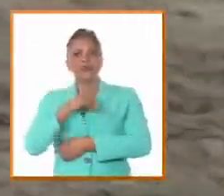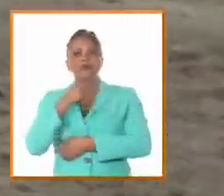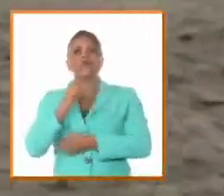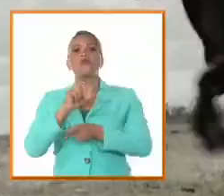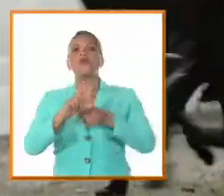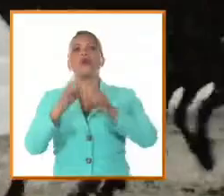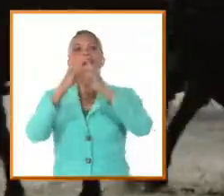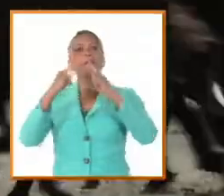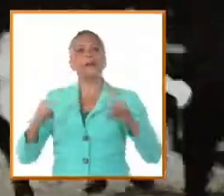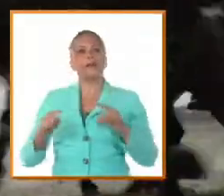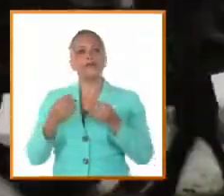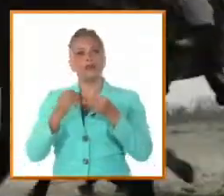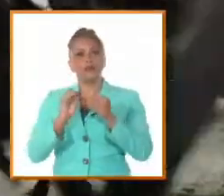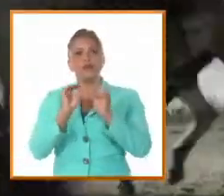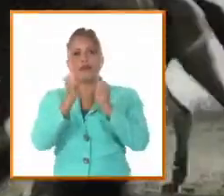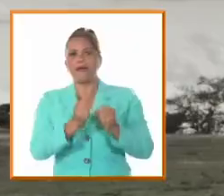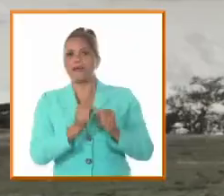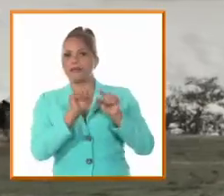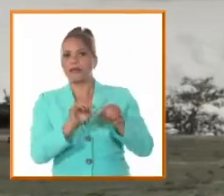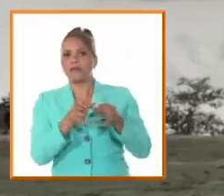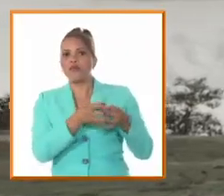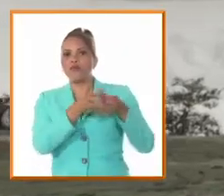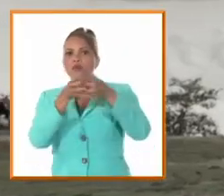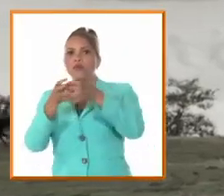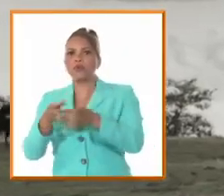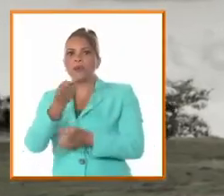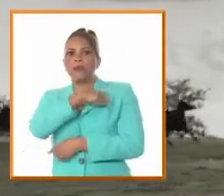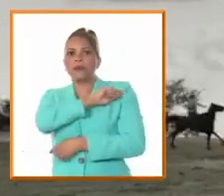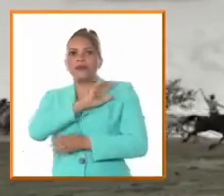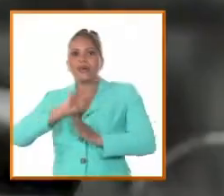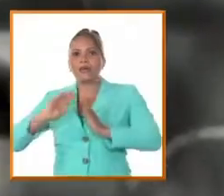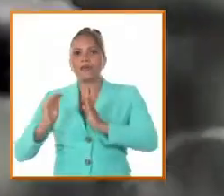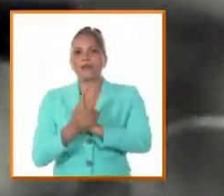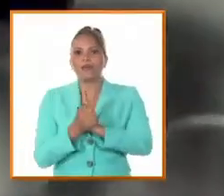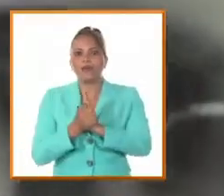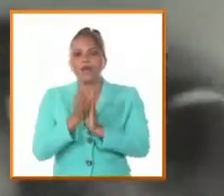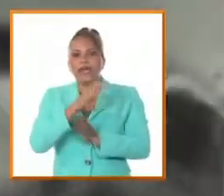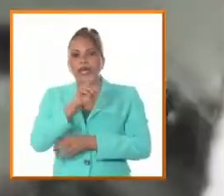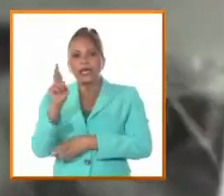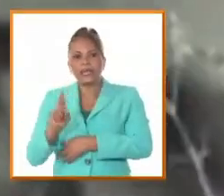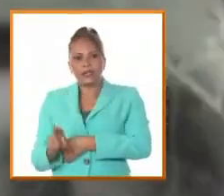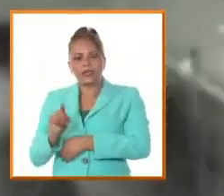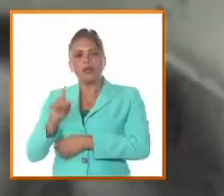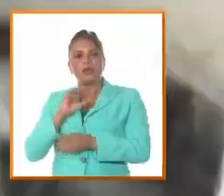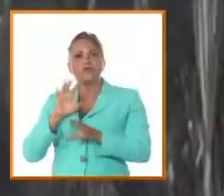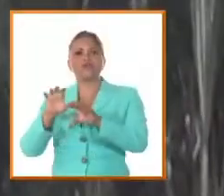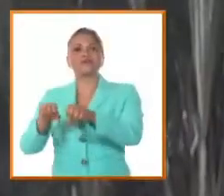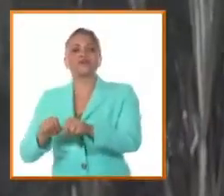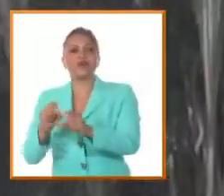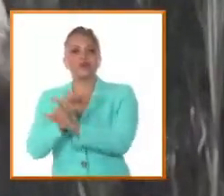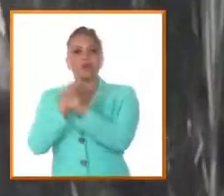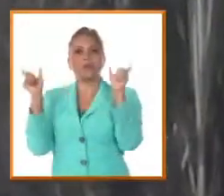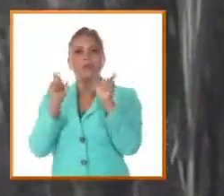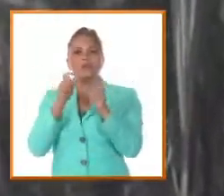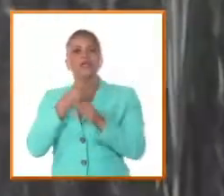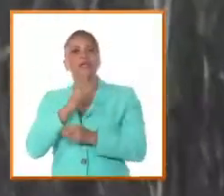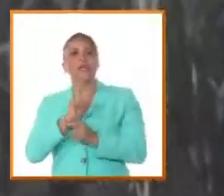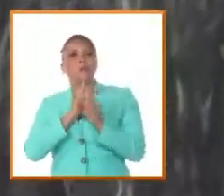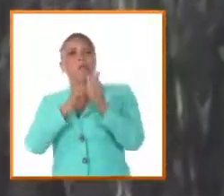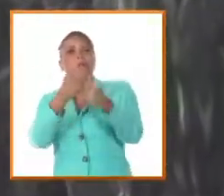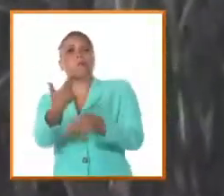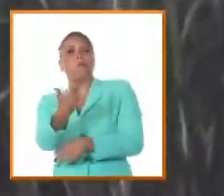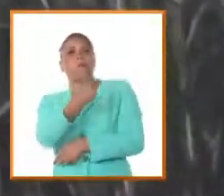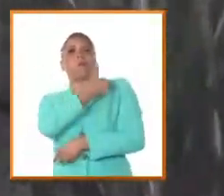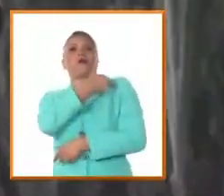sus campamentos habituales. Una avanzada española que se había ocultado en el arroyo lo sorprende, y hiere mortalmente de un balazo en la sien derecha